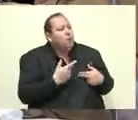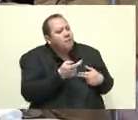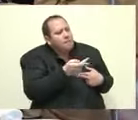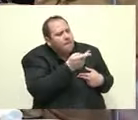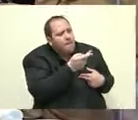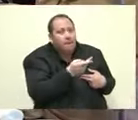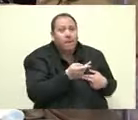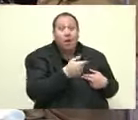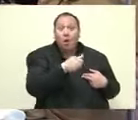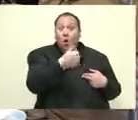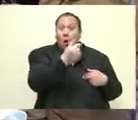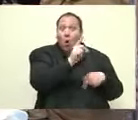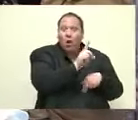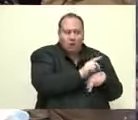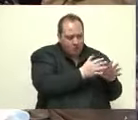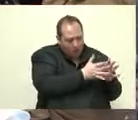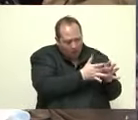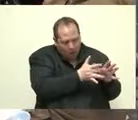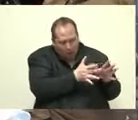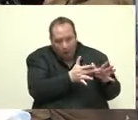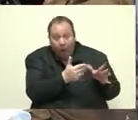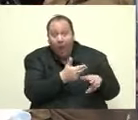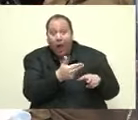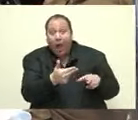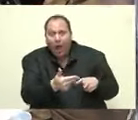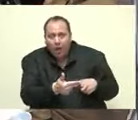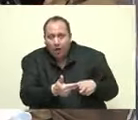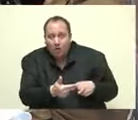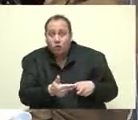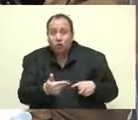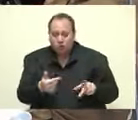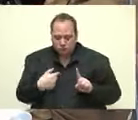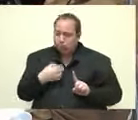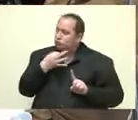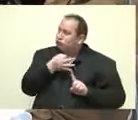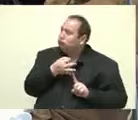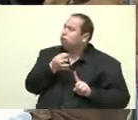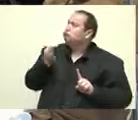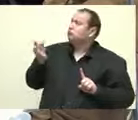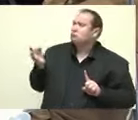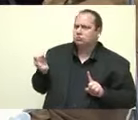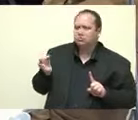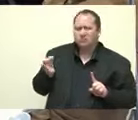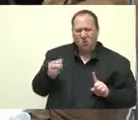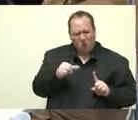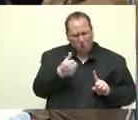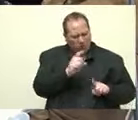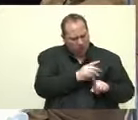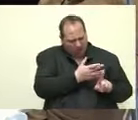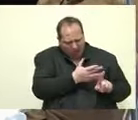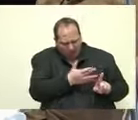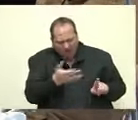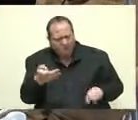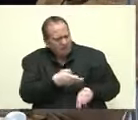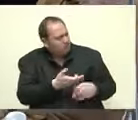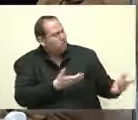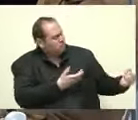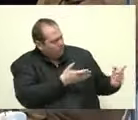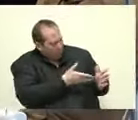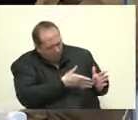Pasaron 11 días hasta que usted se hizo un pronunciamiento, esto es un reclamo de las familias también,